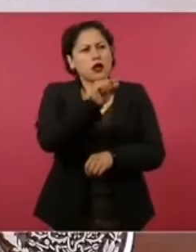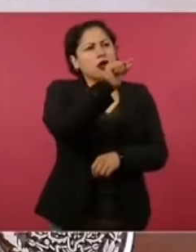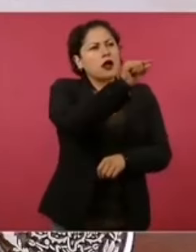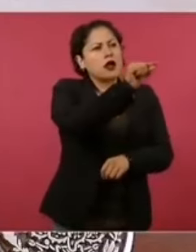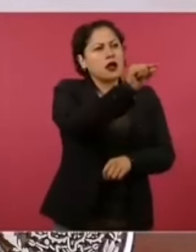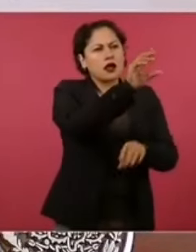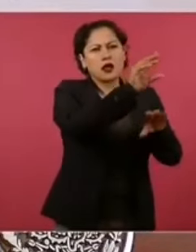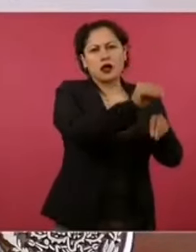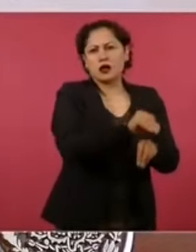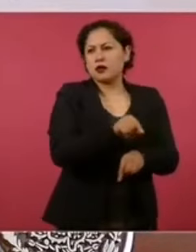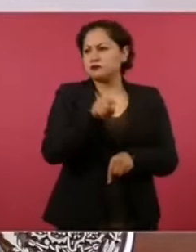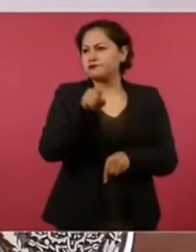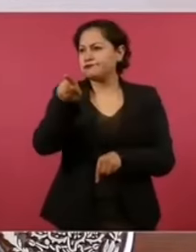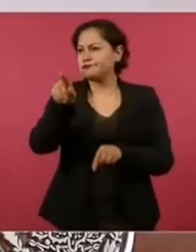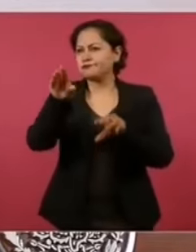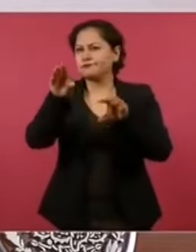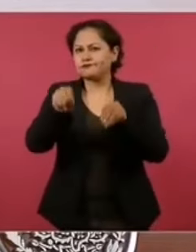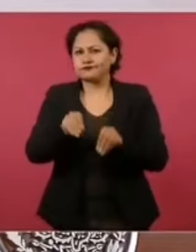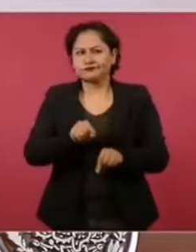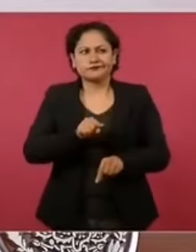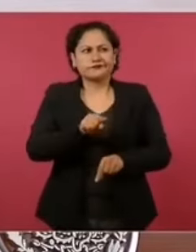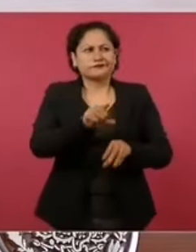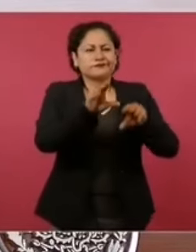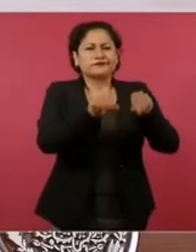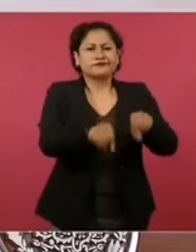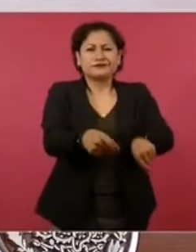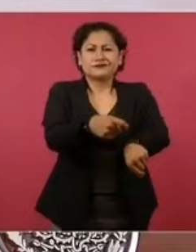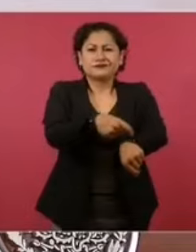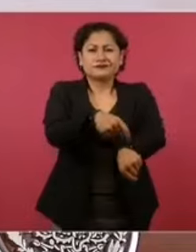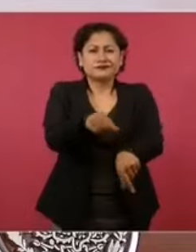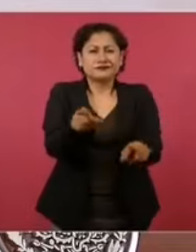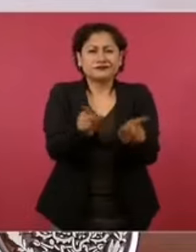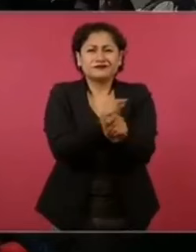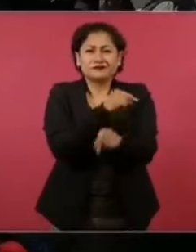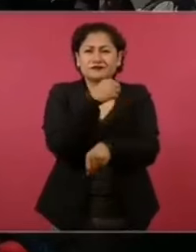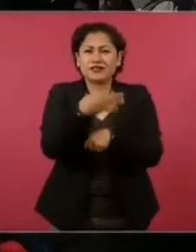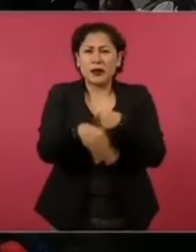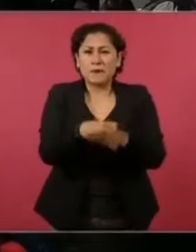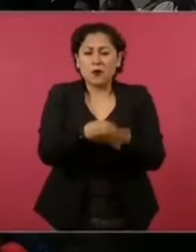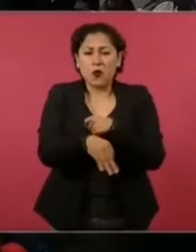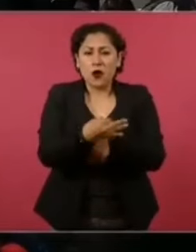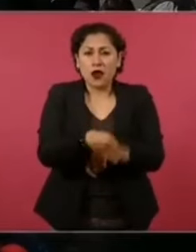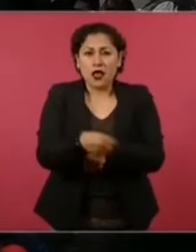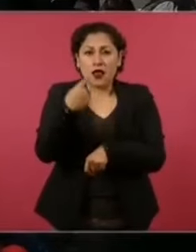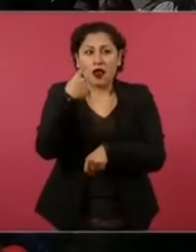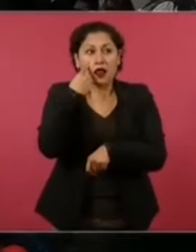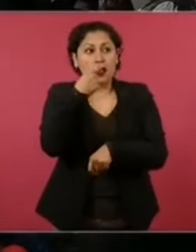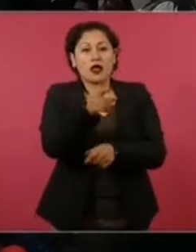de tiempo limitado, pasó esto,